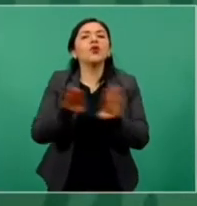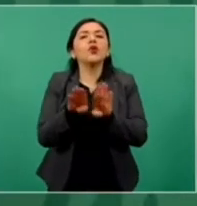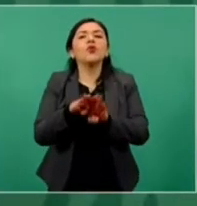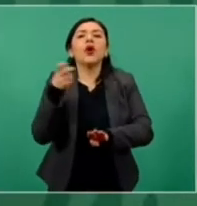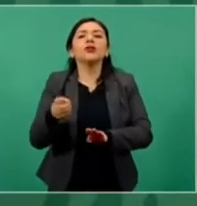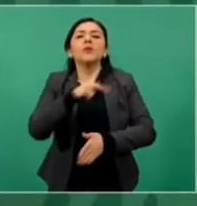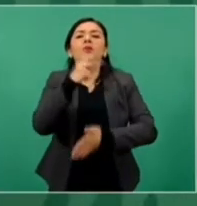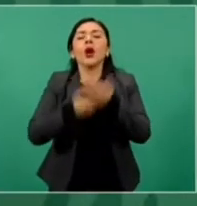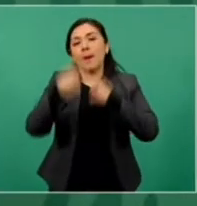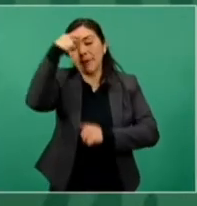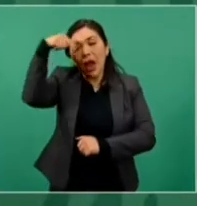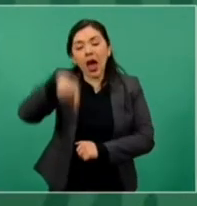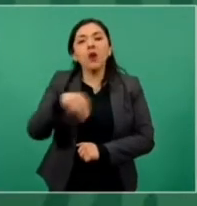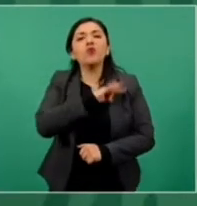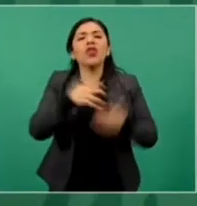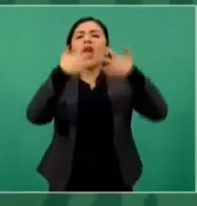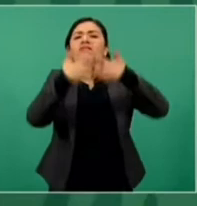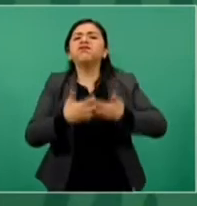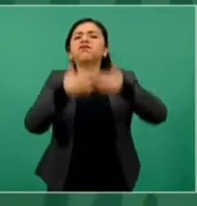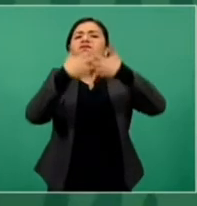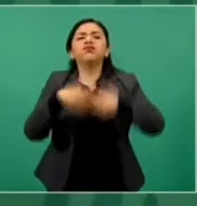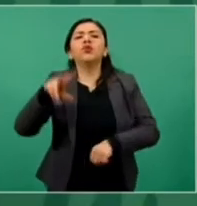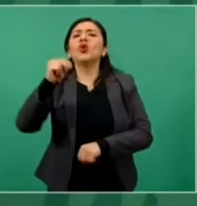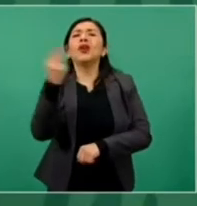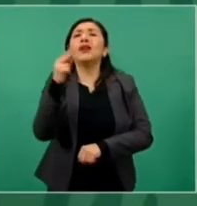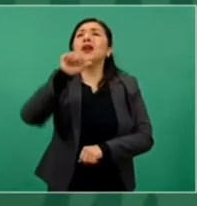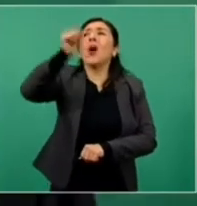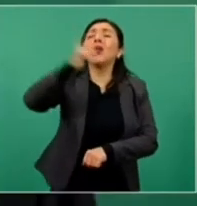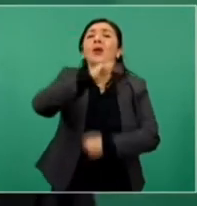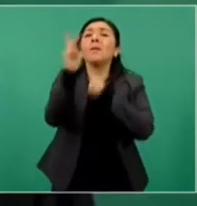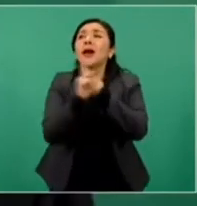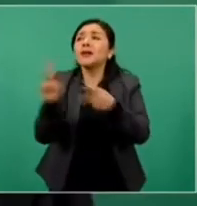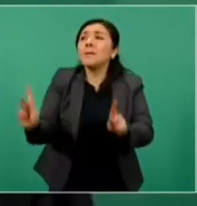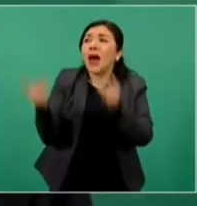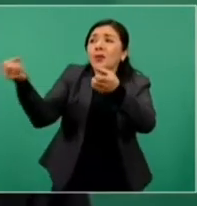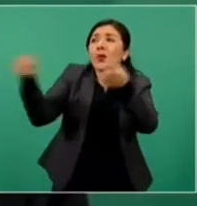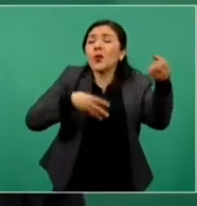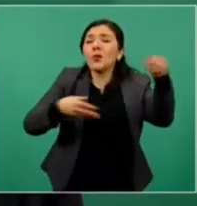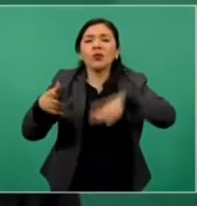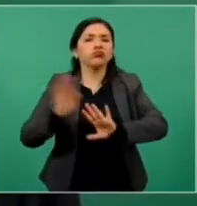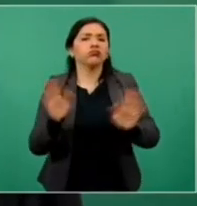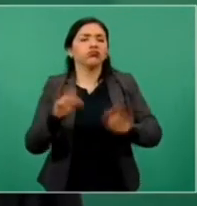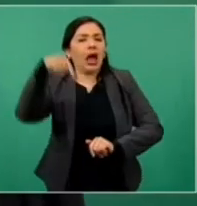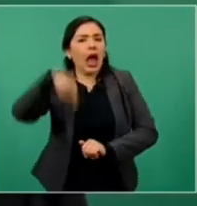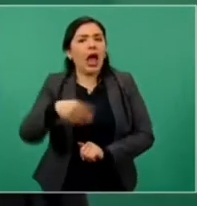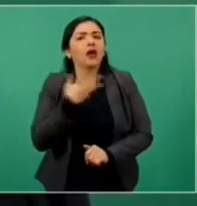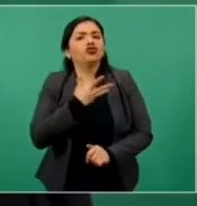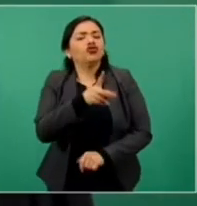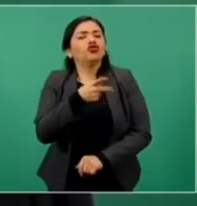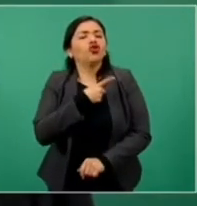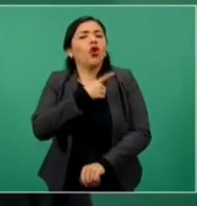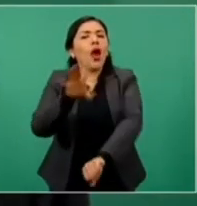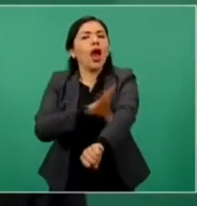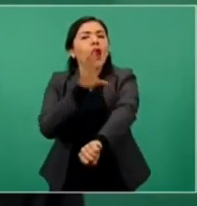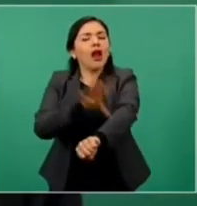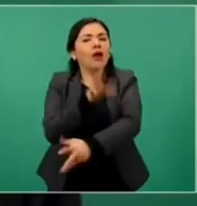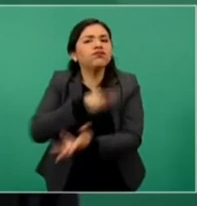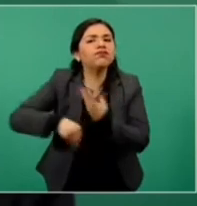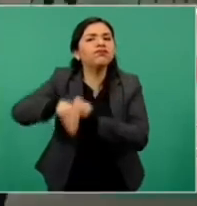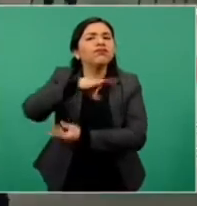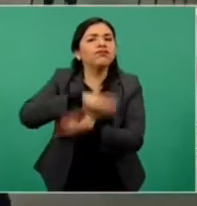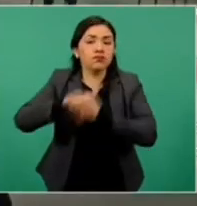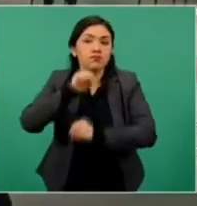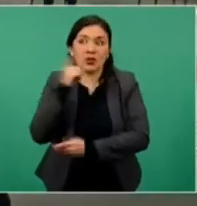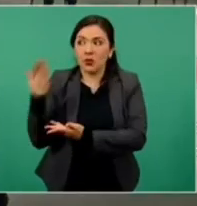autosuficiencia energética que ha venido lidereando, encabezando el presidente de la República.